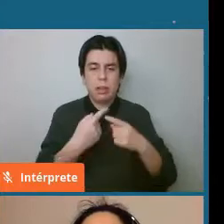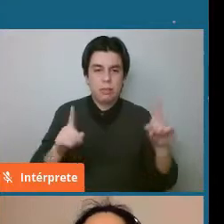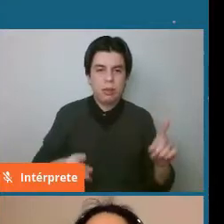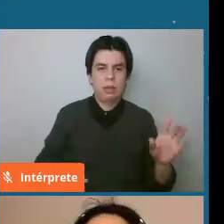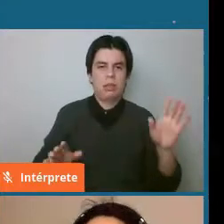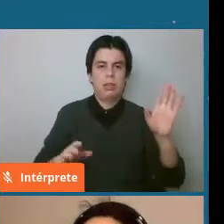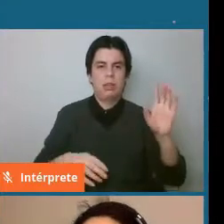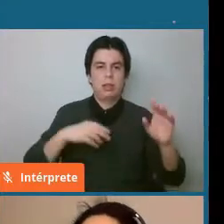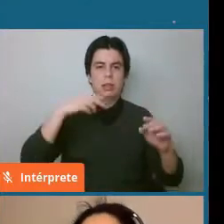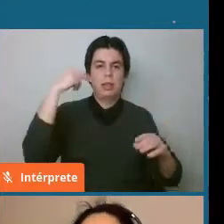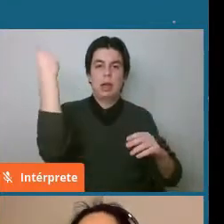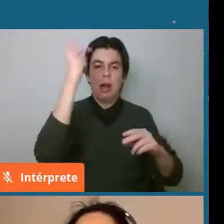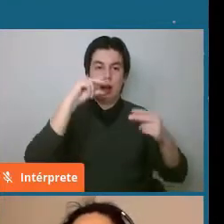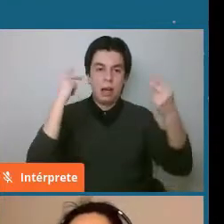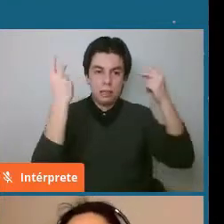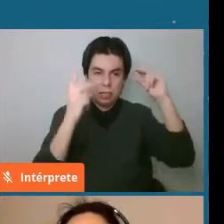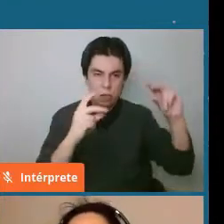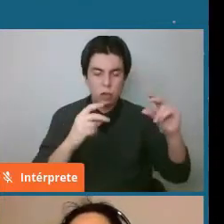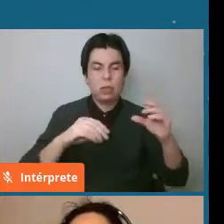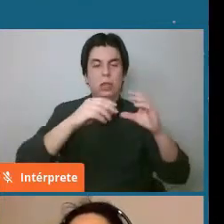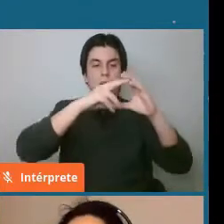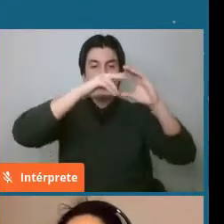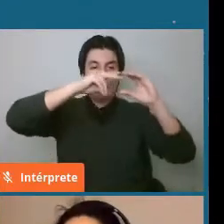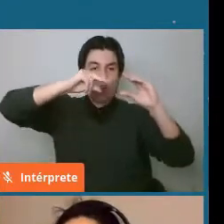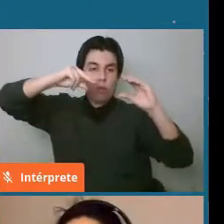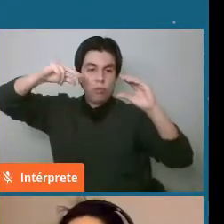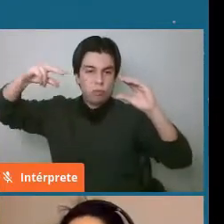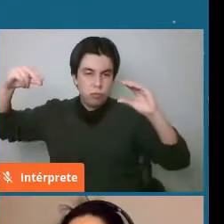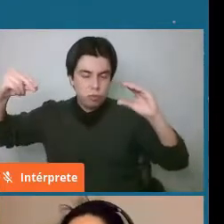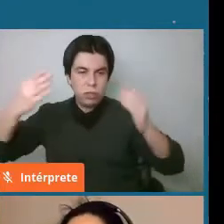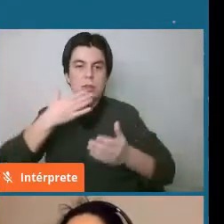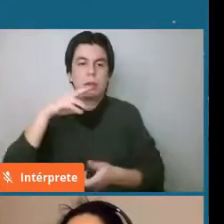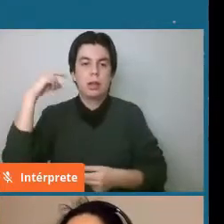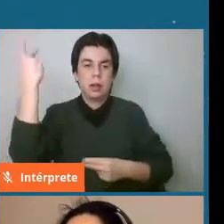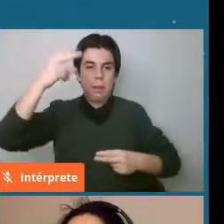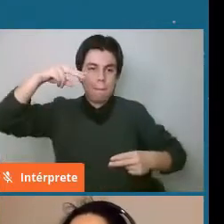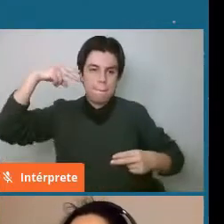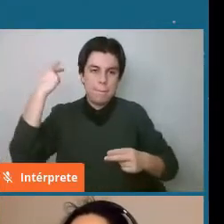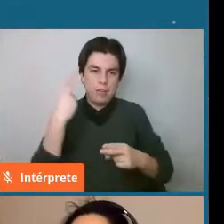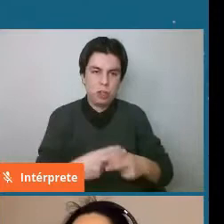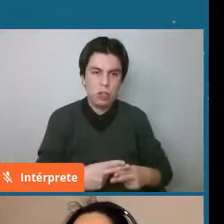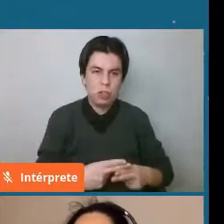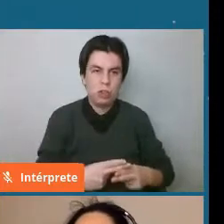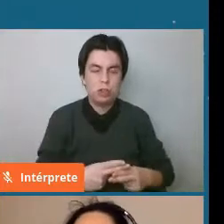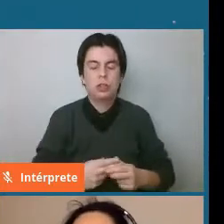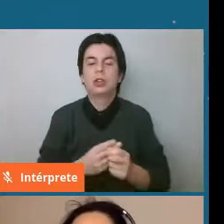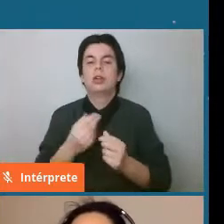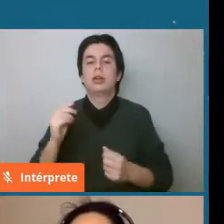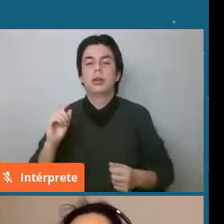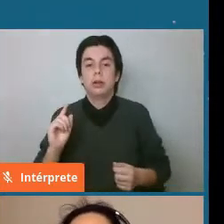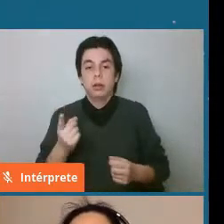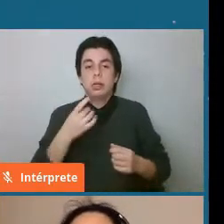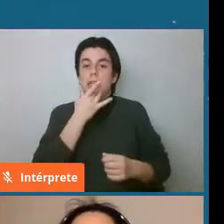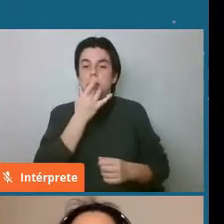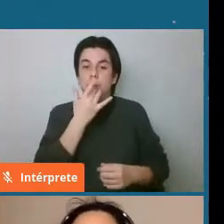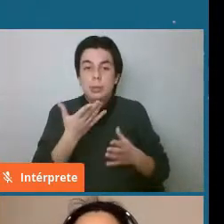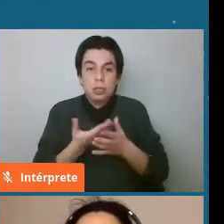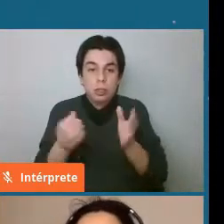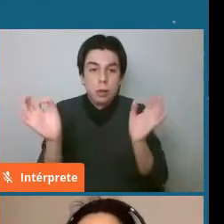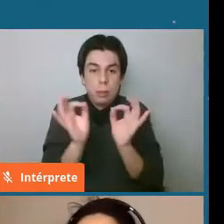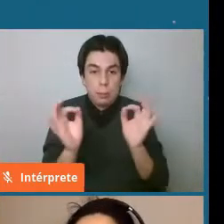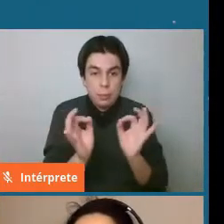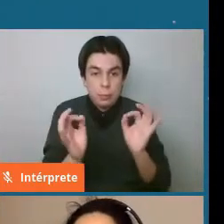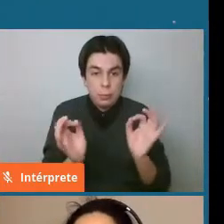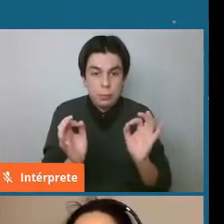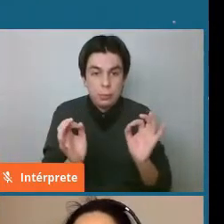los asteroides, los cometas, los meteoros y los meteoritos. Entonces, simplemente para recordárselo o a los